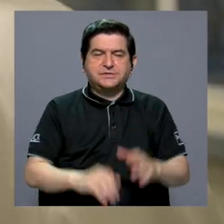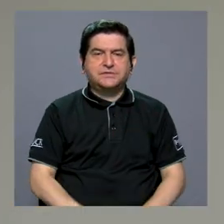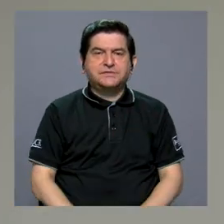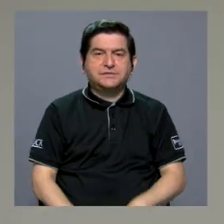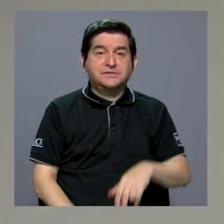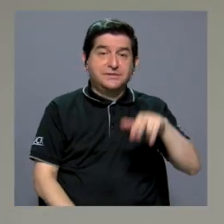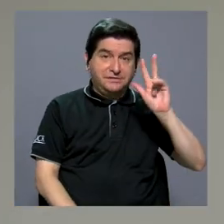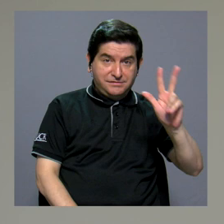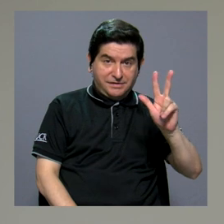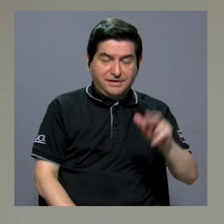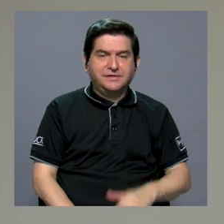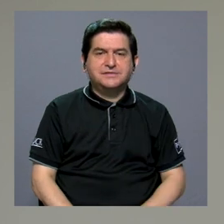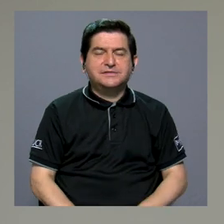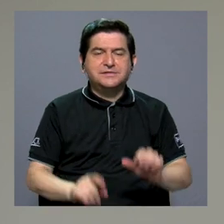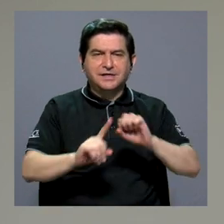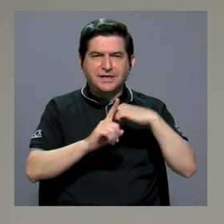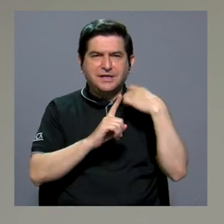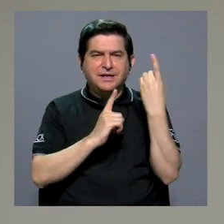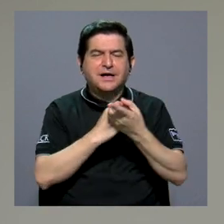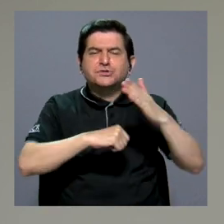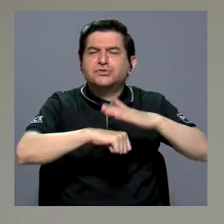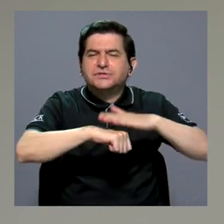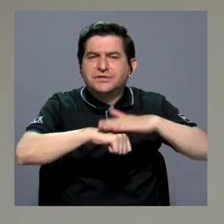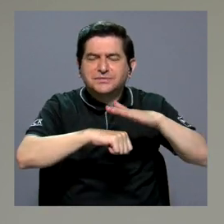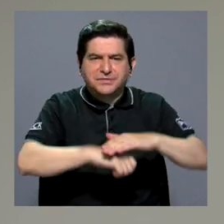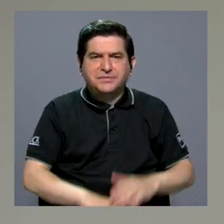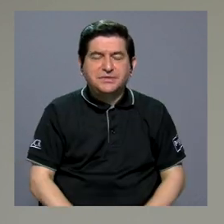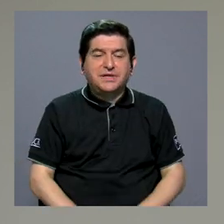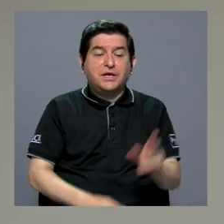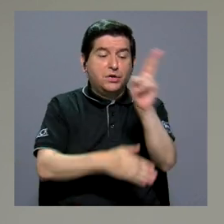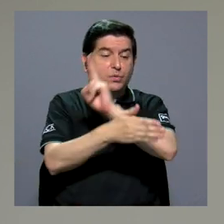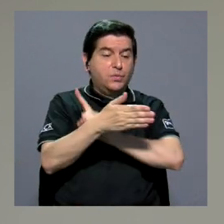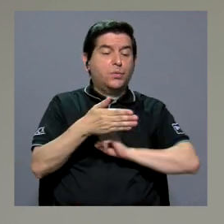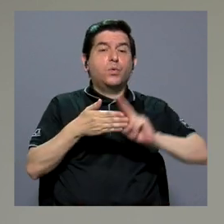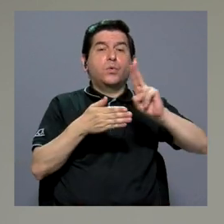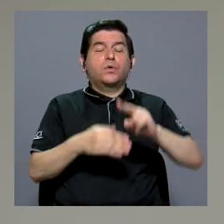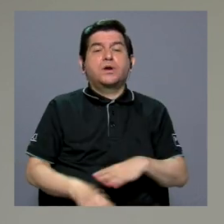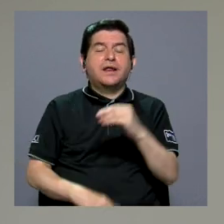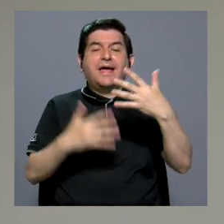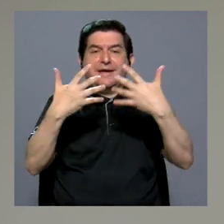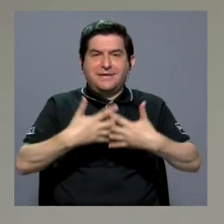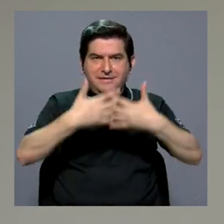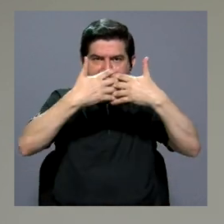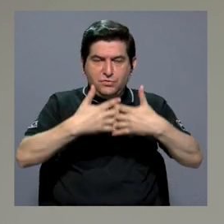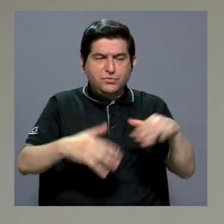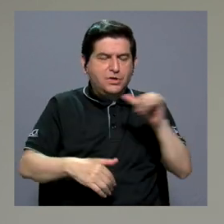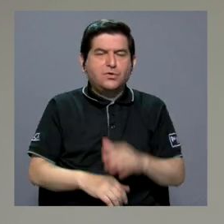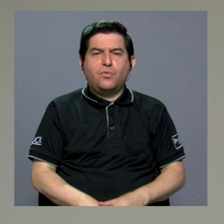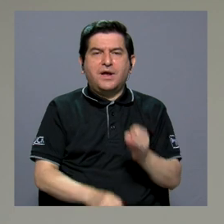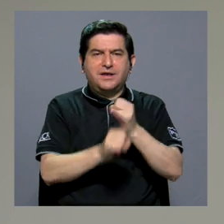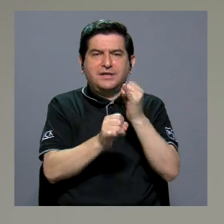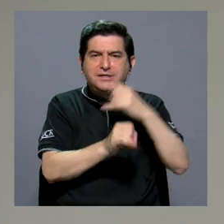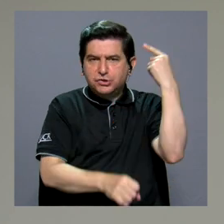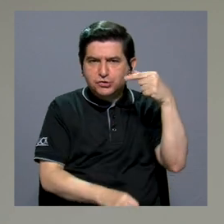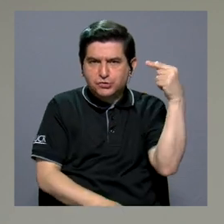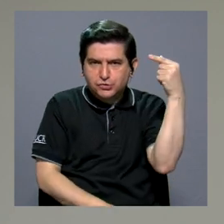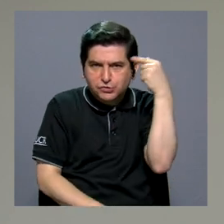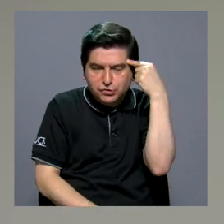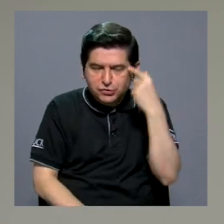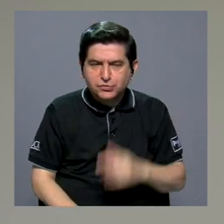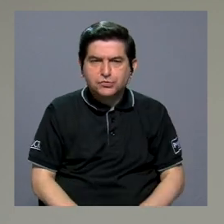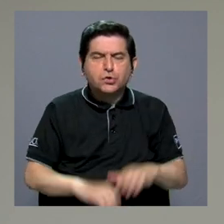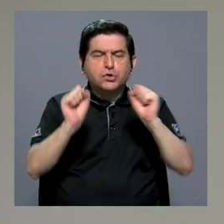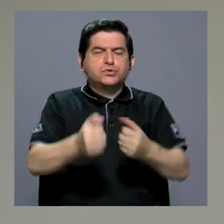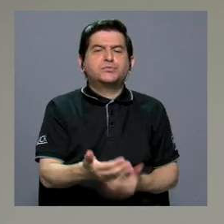relacionadas y por otro lado también estas sociedades lo que permiten es que las universidades con las industrias, así como los entes